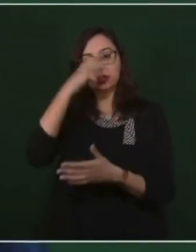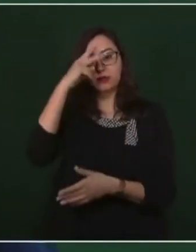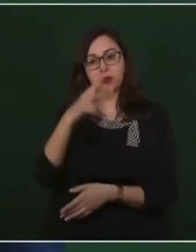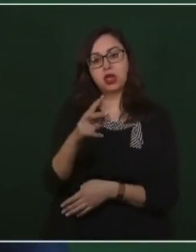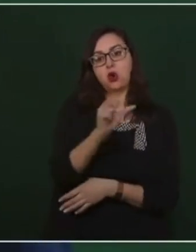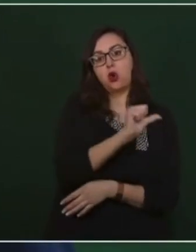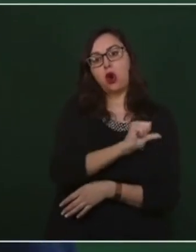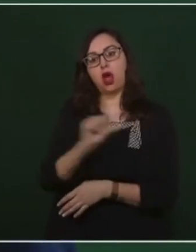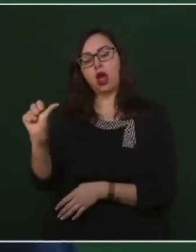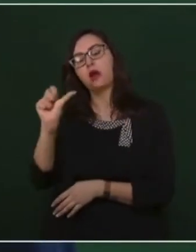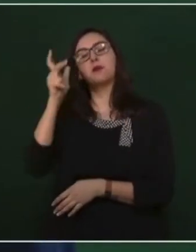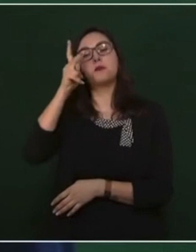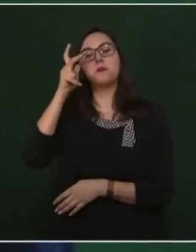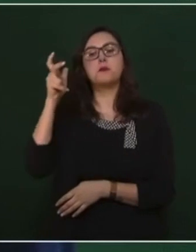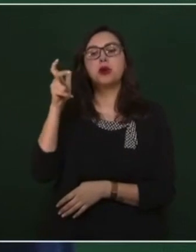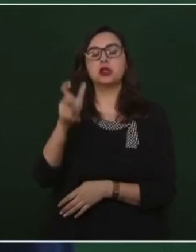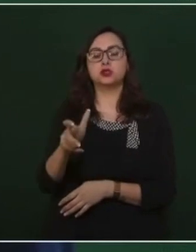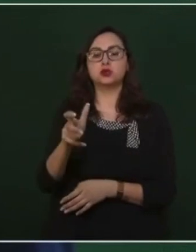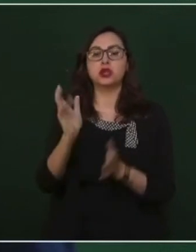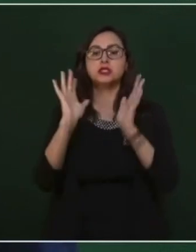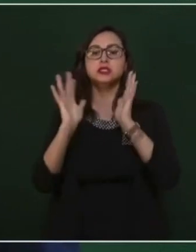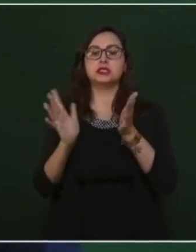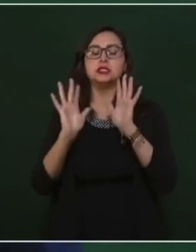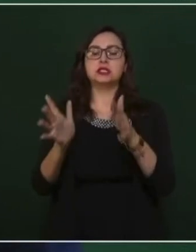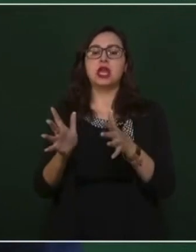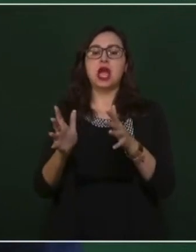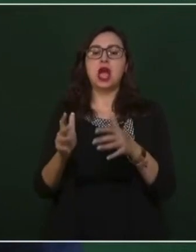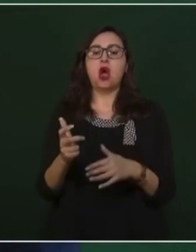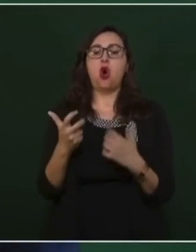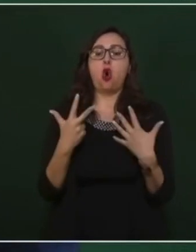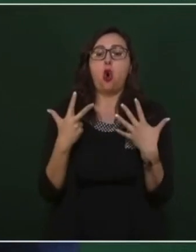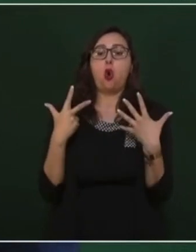Pachuca a ocho carriles.